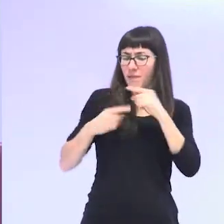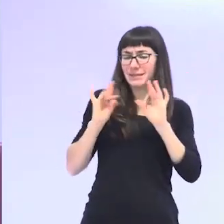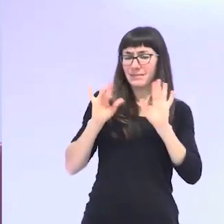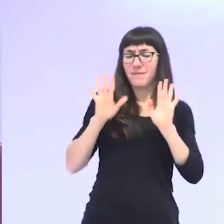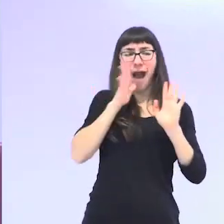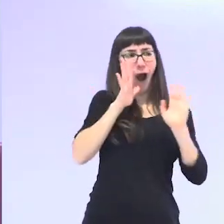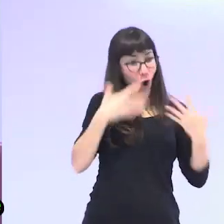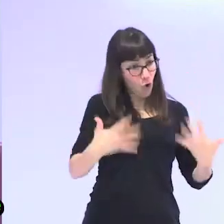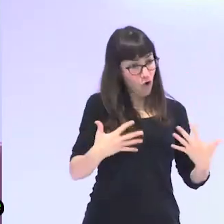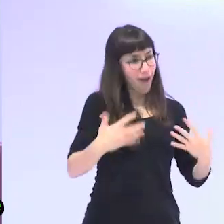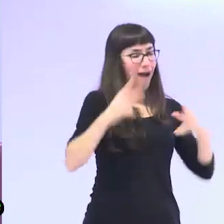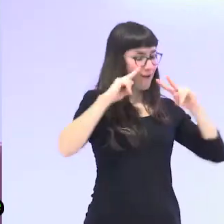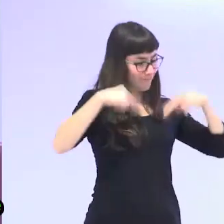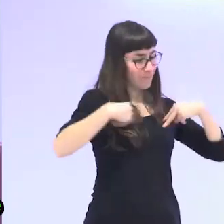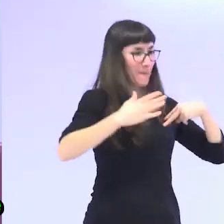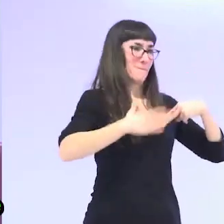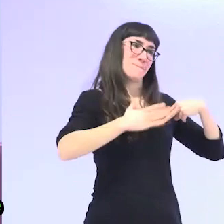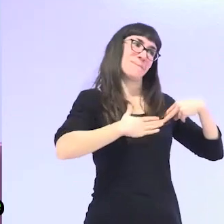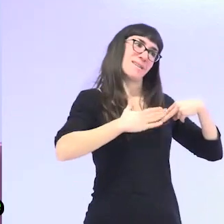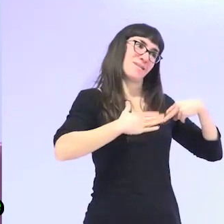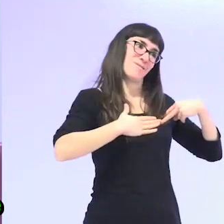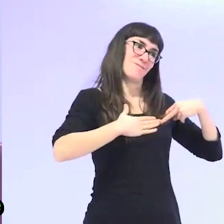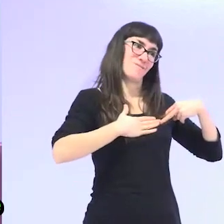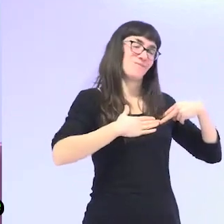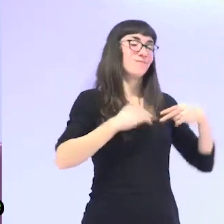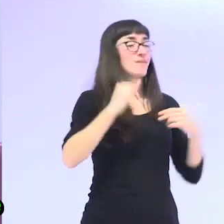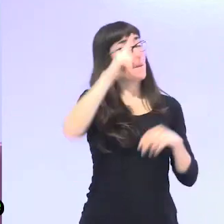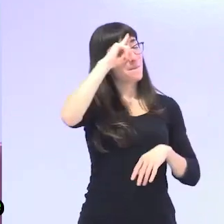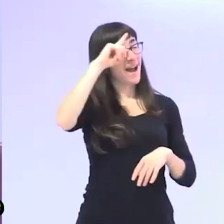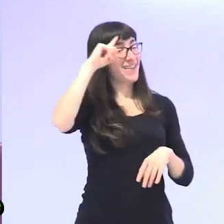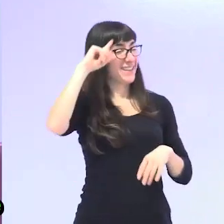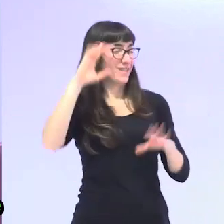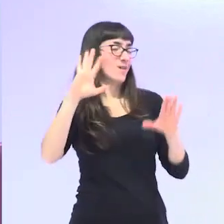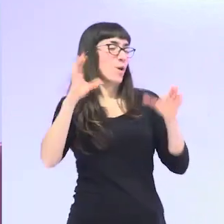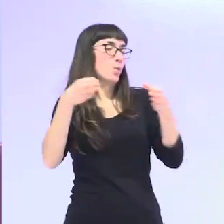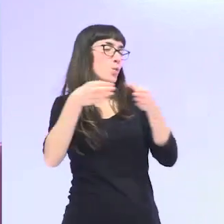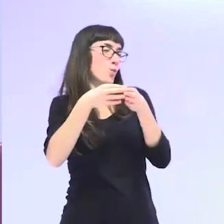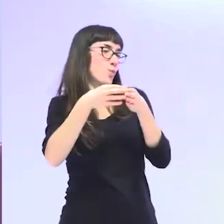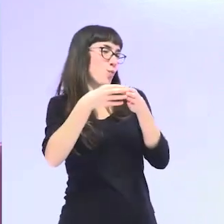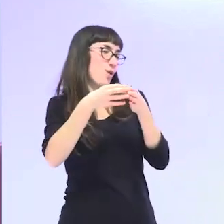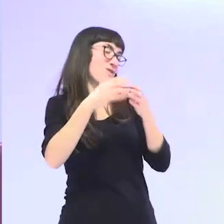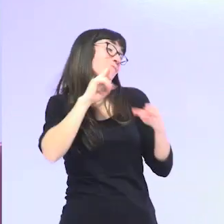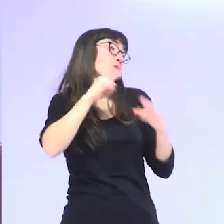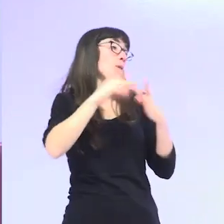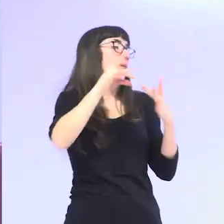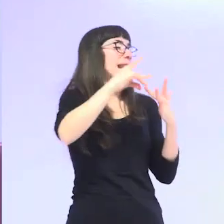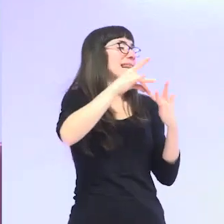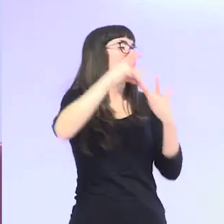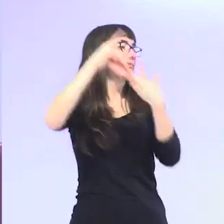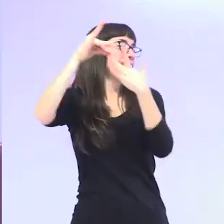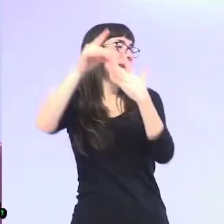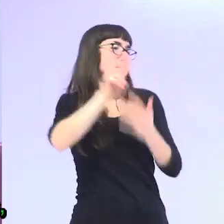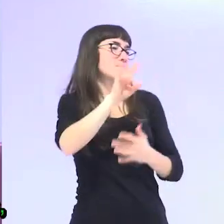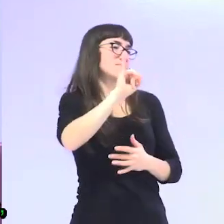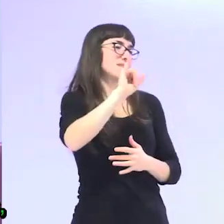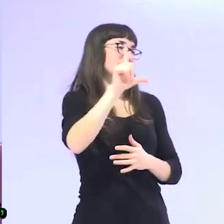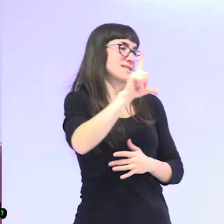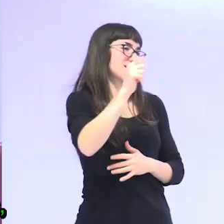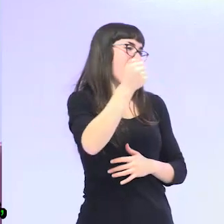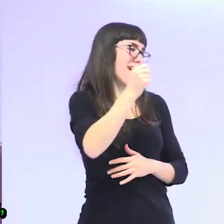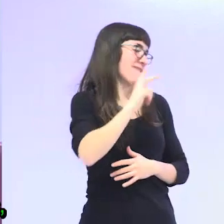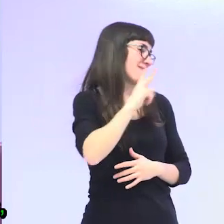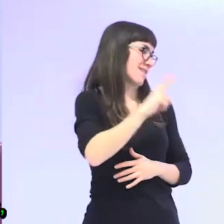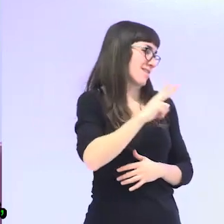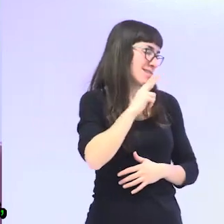por mí misma luego hay un colectivo en Madrid que se llama las lideresas de Villaverde que me encanta porque muchas han sido solamas de casa y otras han tenido